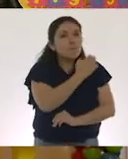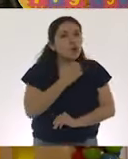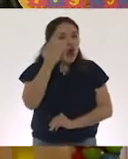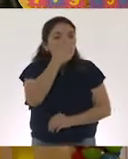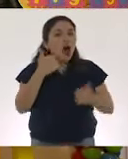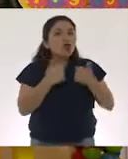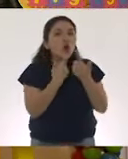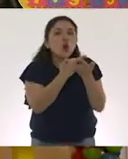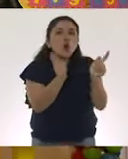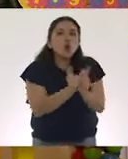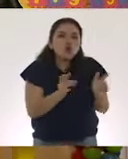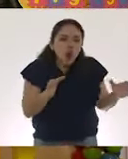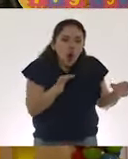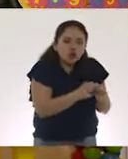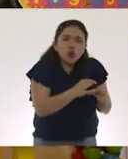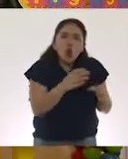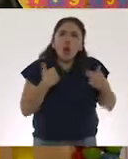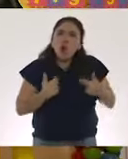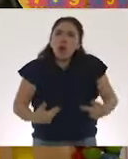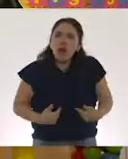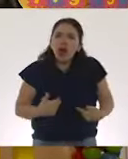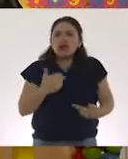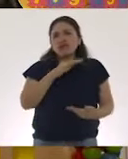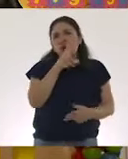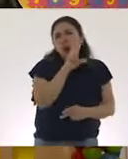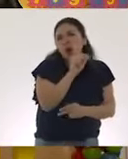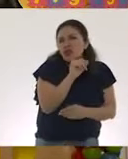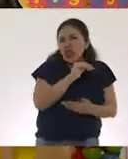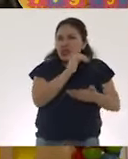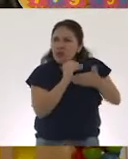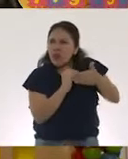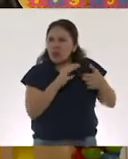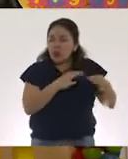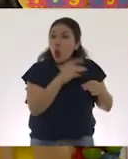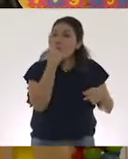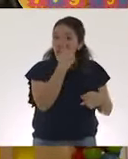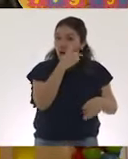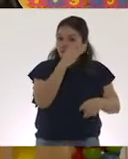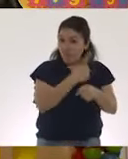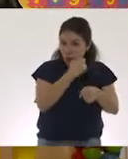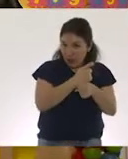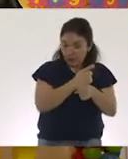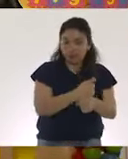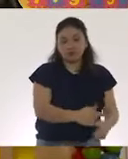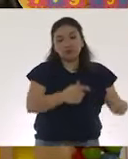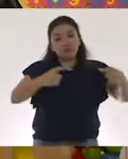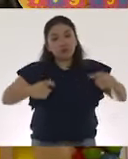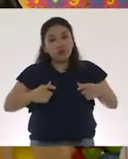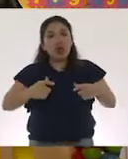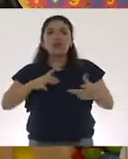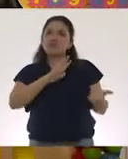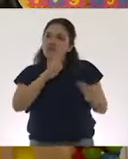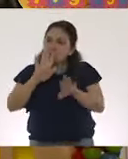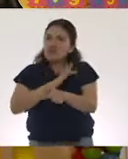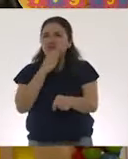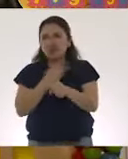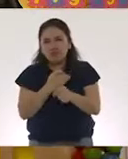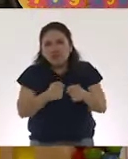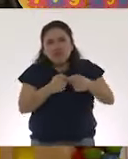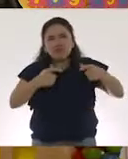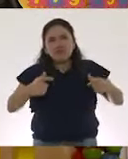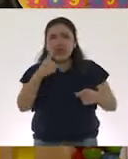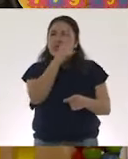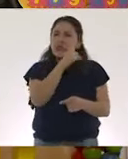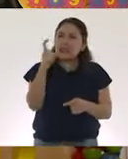grupos muy pequeños de humanos, menos de 80 humanos, que es la fase 1, en grupos medianamente grandes de humanos, que son